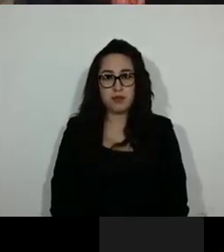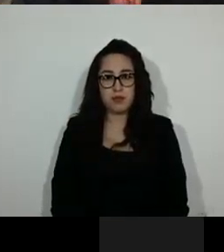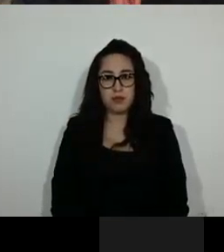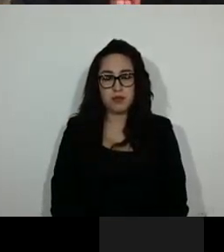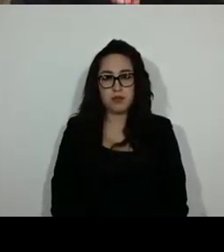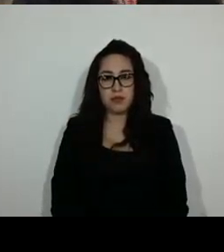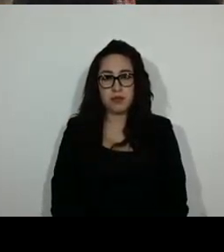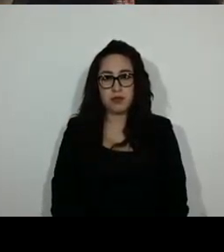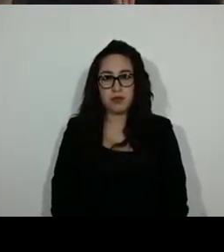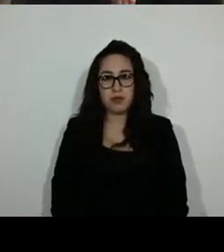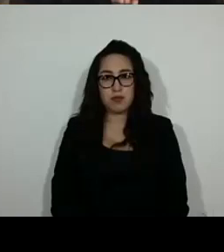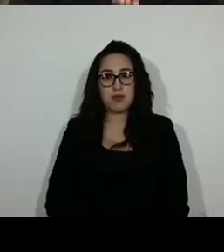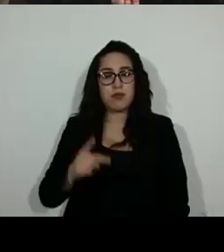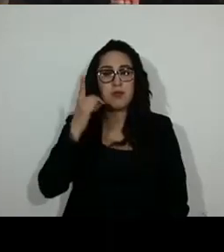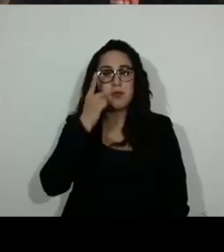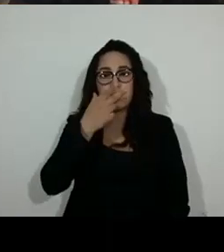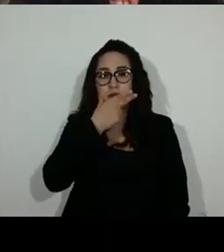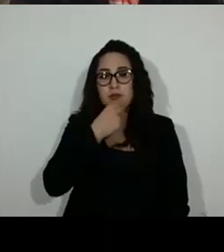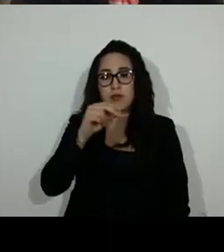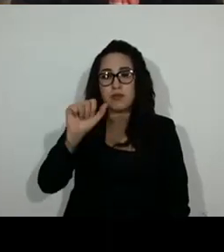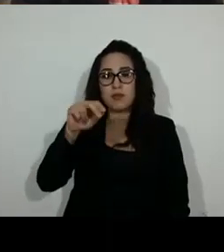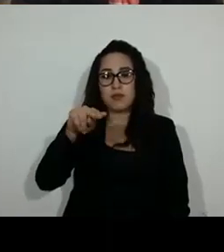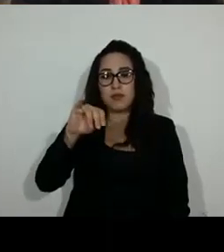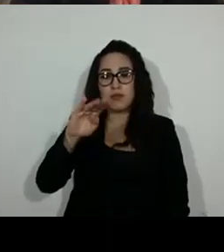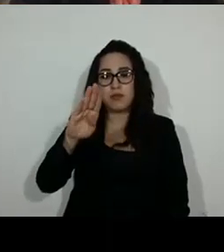Diputado Aníbal Cáñez.